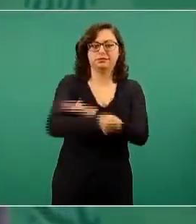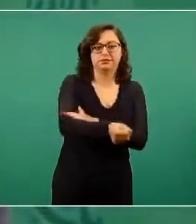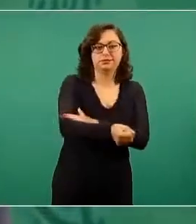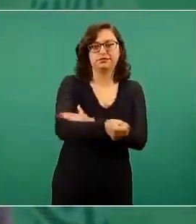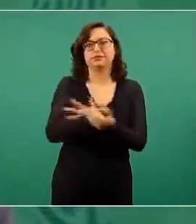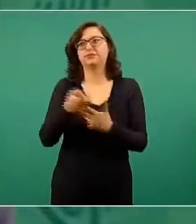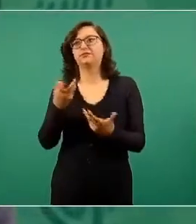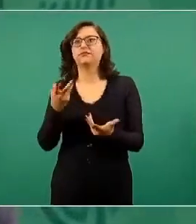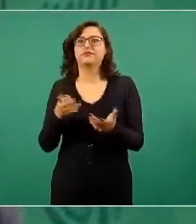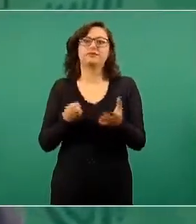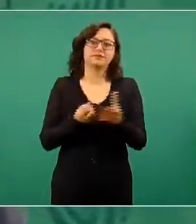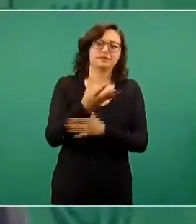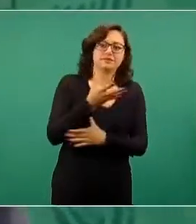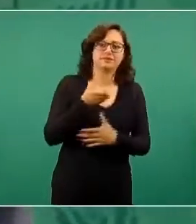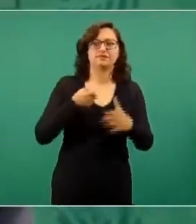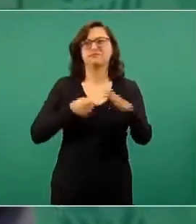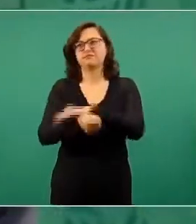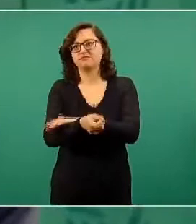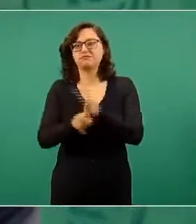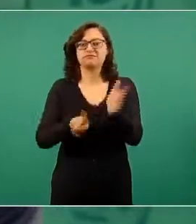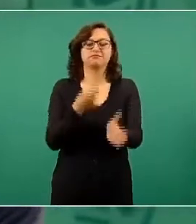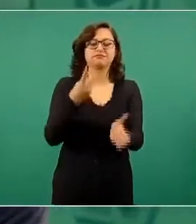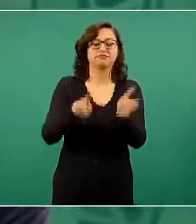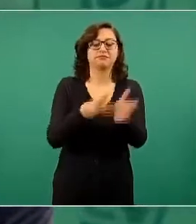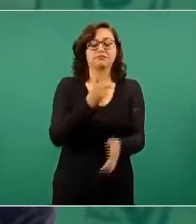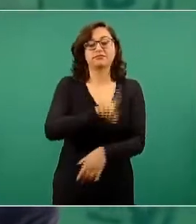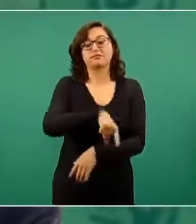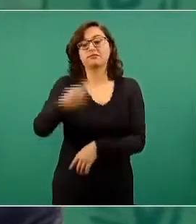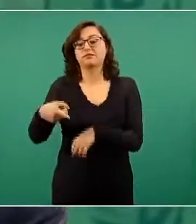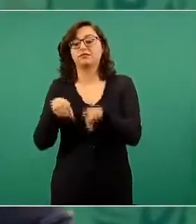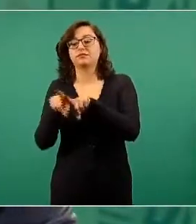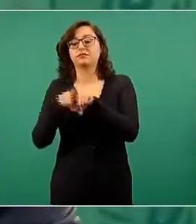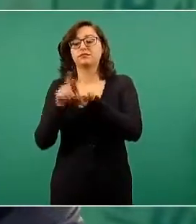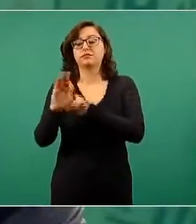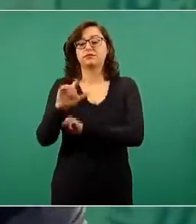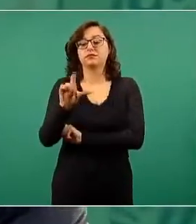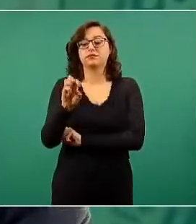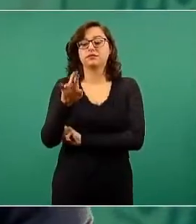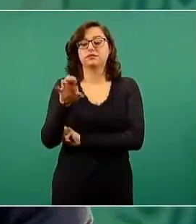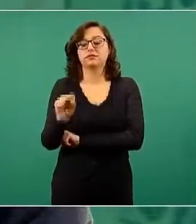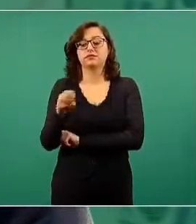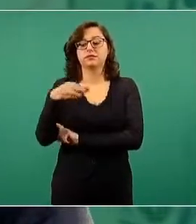se tuvieron que ir a hacer periodismo libre a Estados Unidos, porque aquí